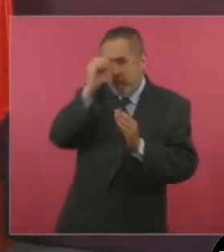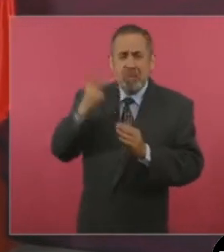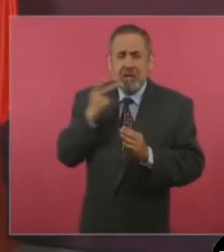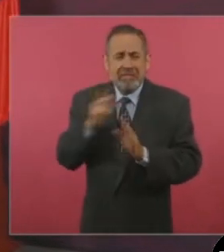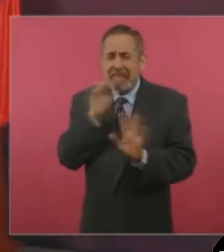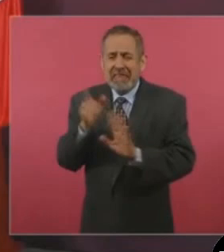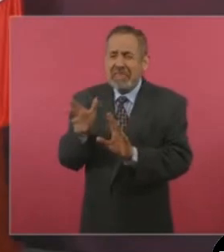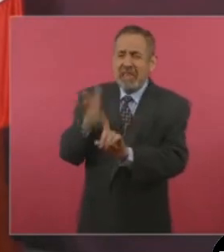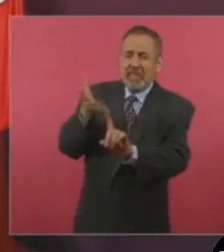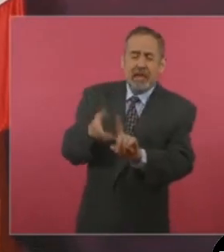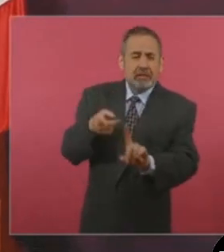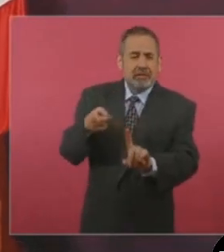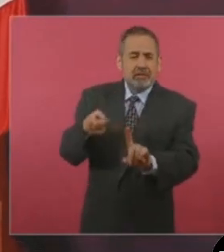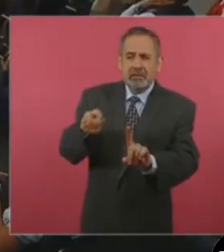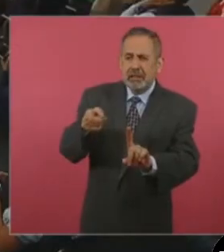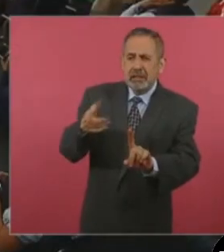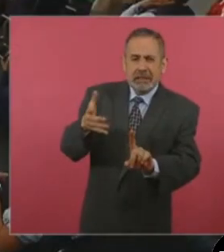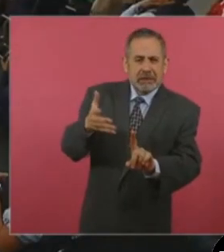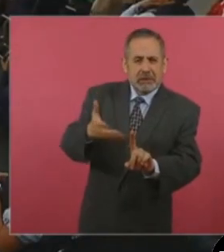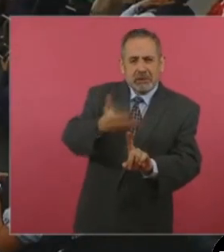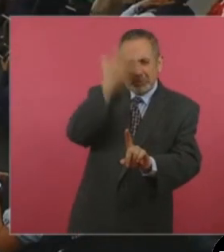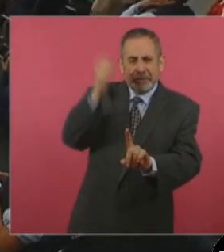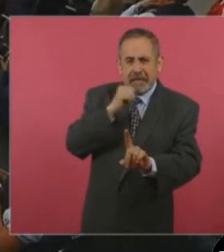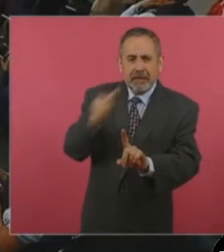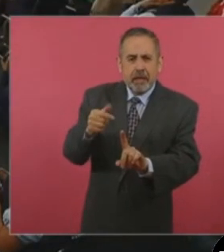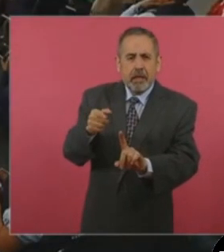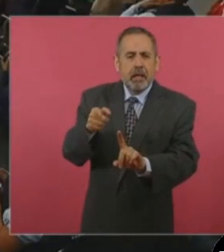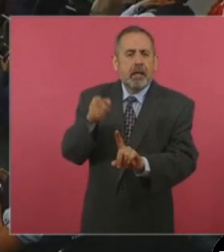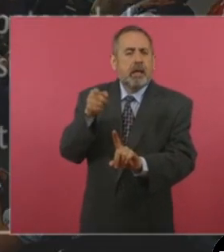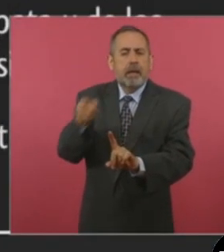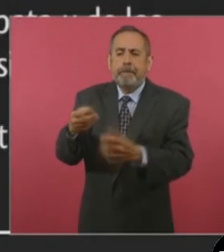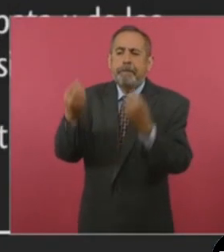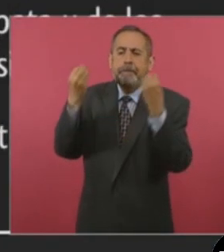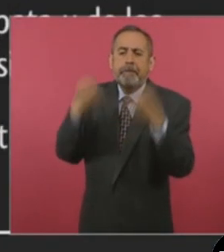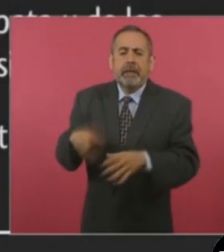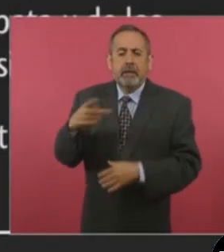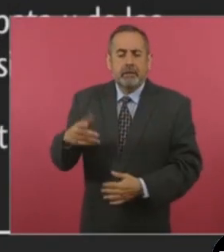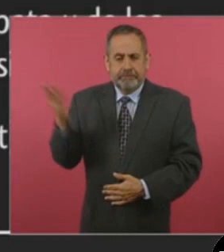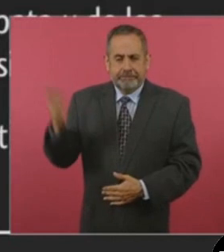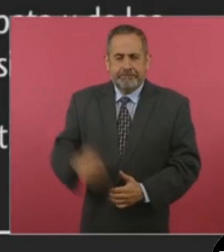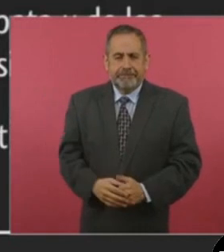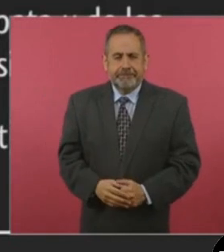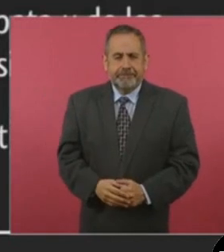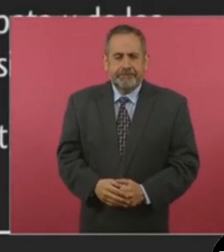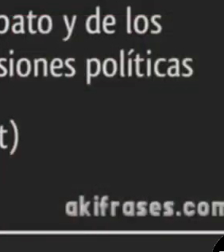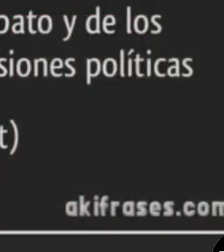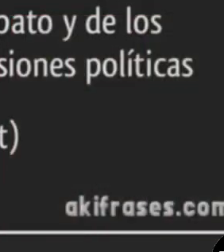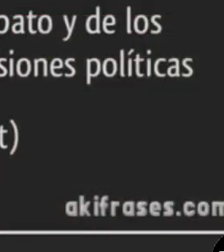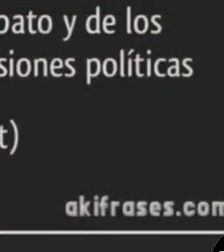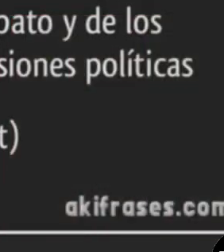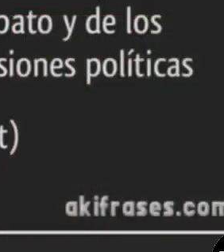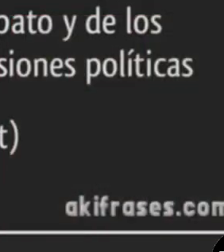no sabe que el costo de la vida, el precio de los frijoles,